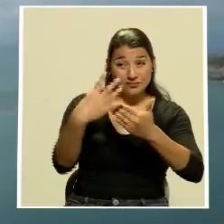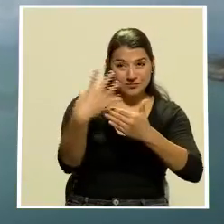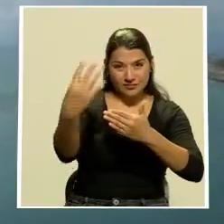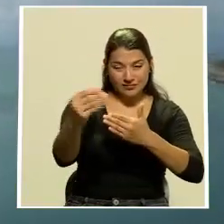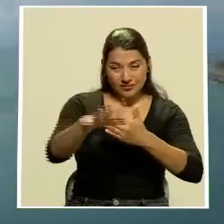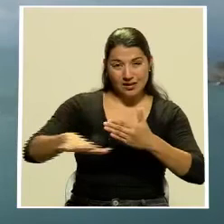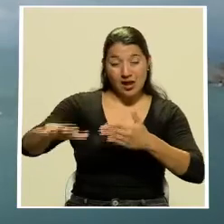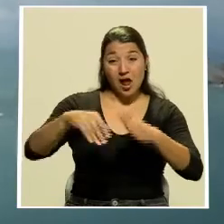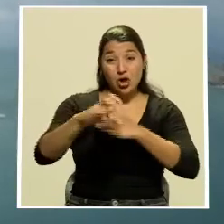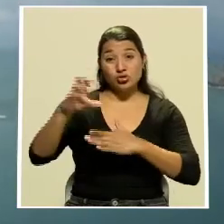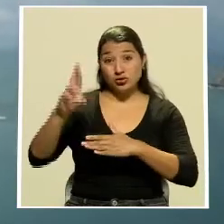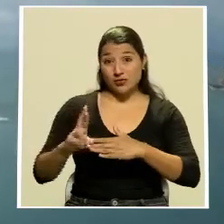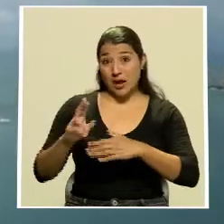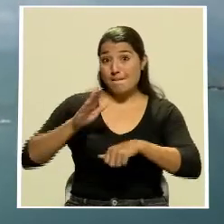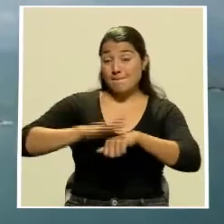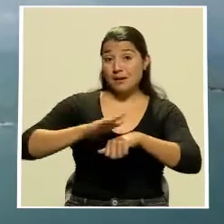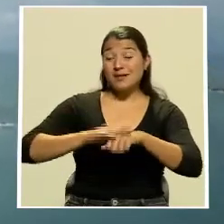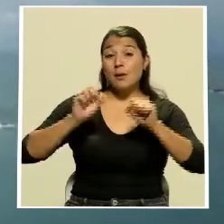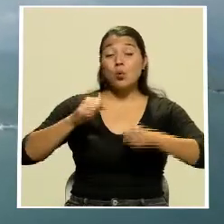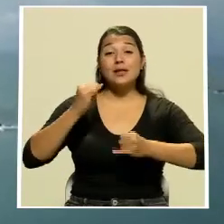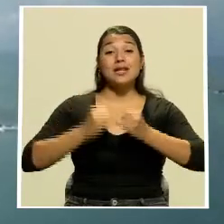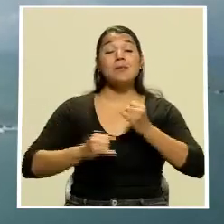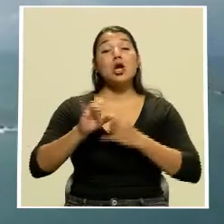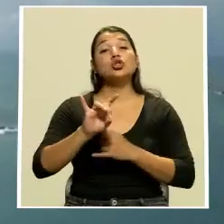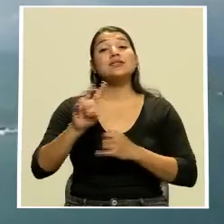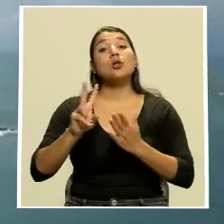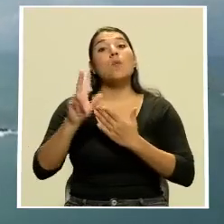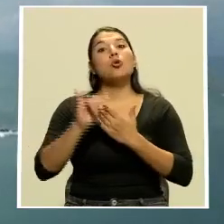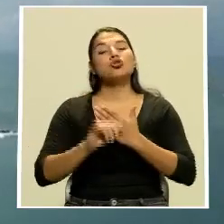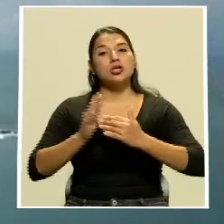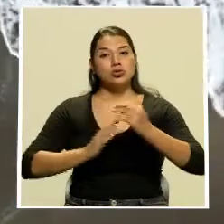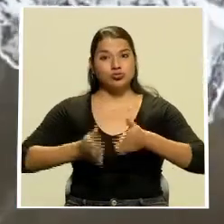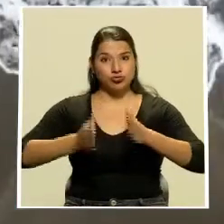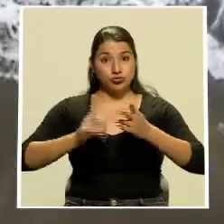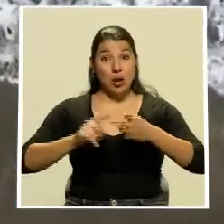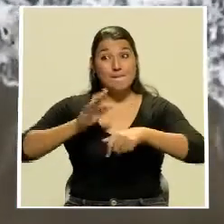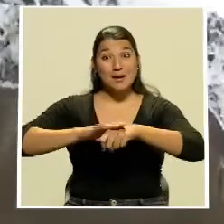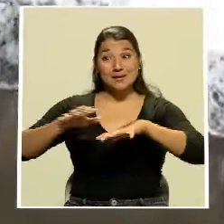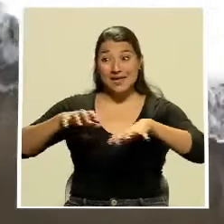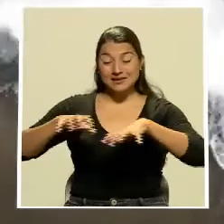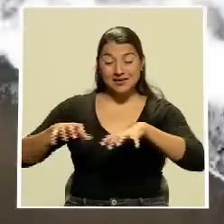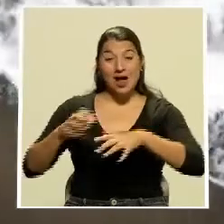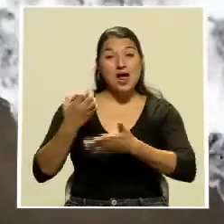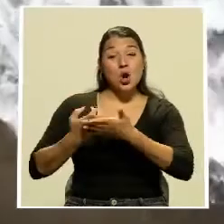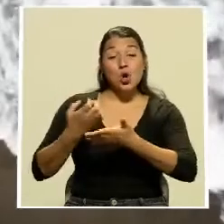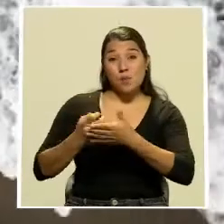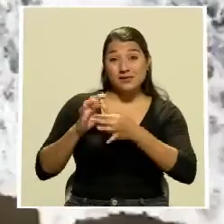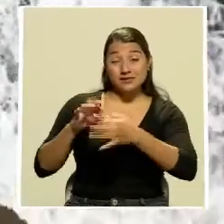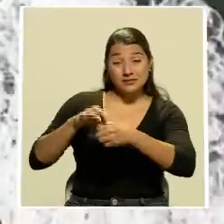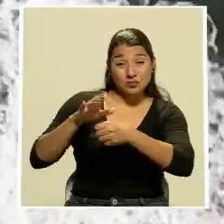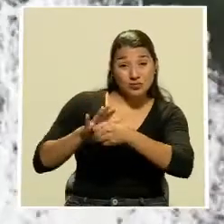permitirá la finalización de 82 proyectos de infraestructura pública y la reactivación económica de actividades agrícolas y